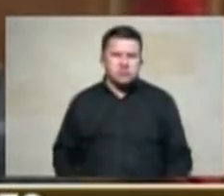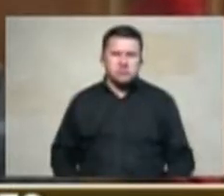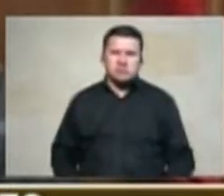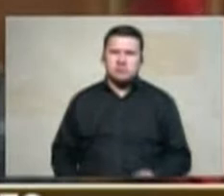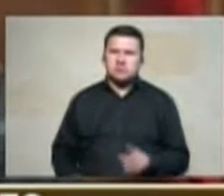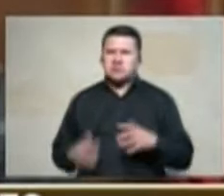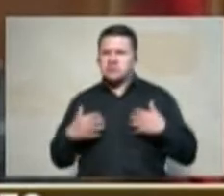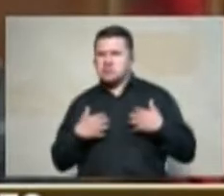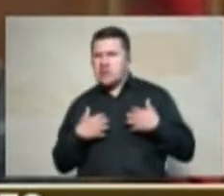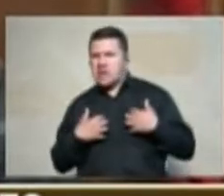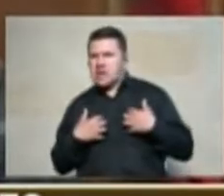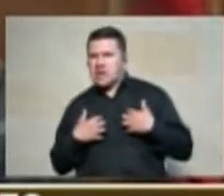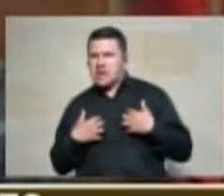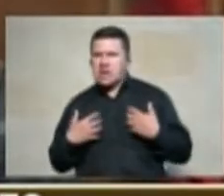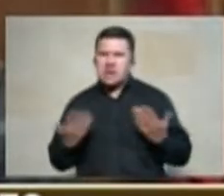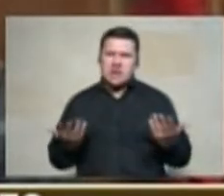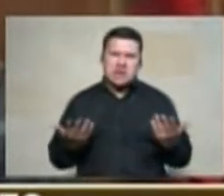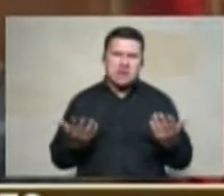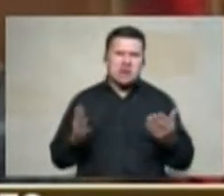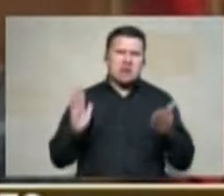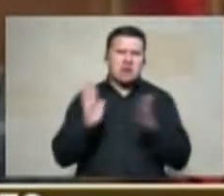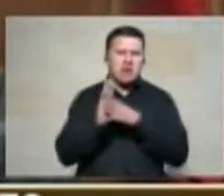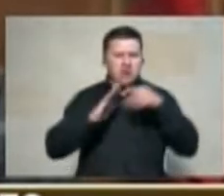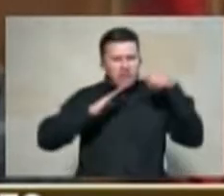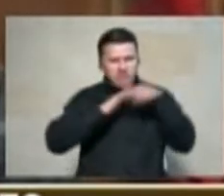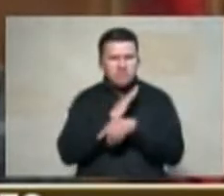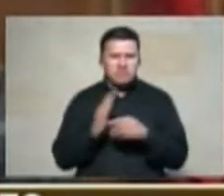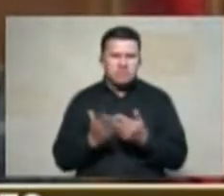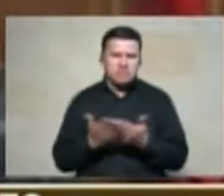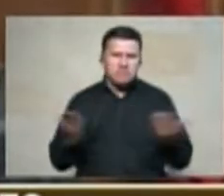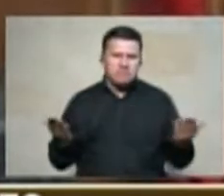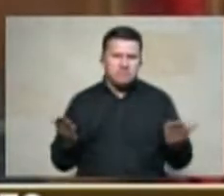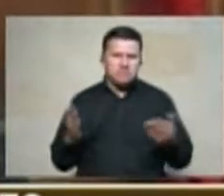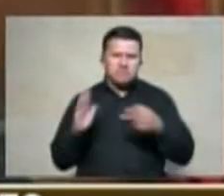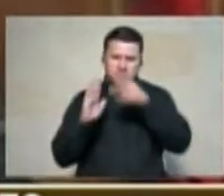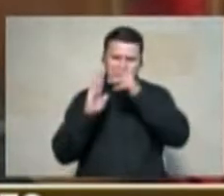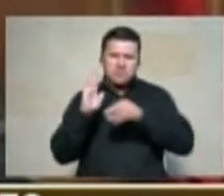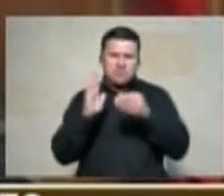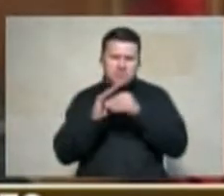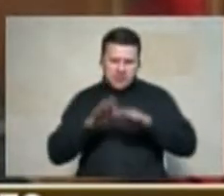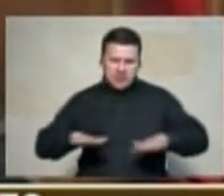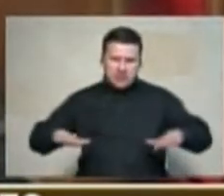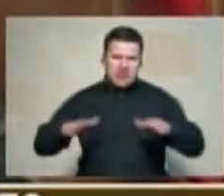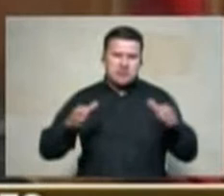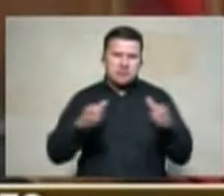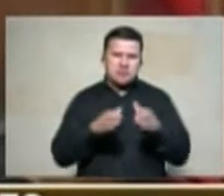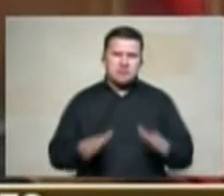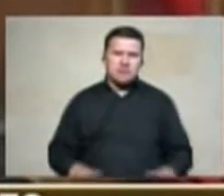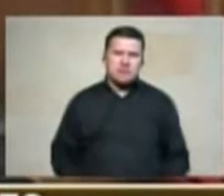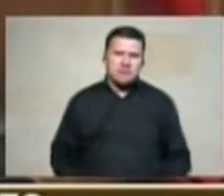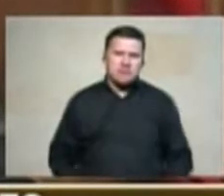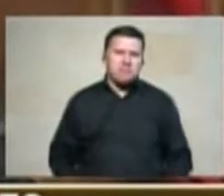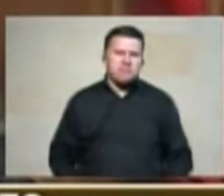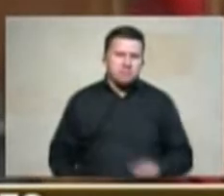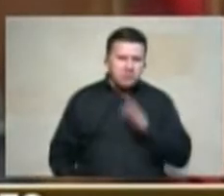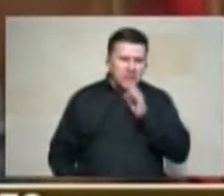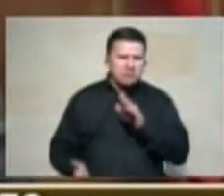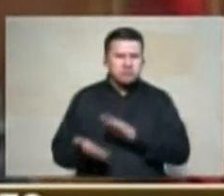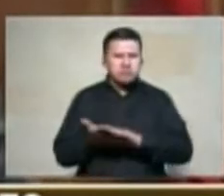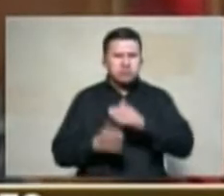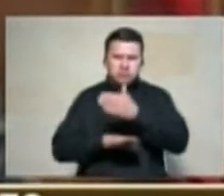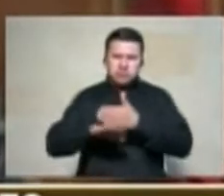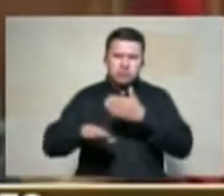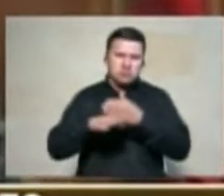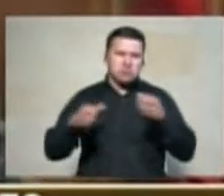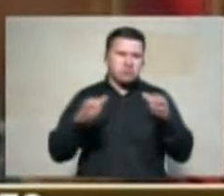que se aplique a fondo una restitución de tierras para que realmente se reestablezca